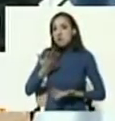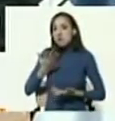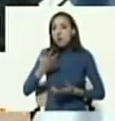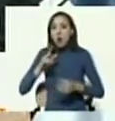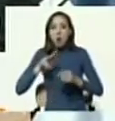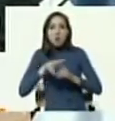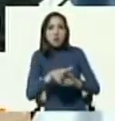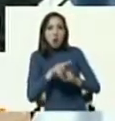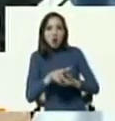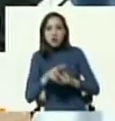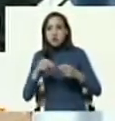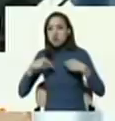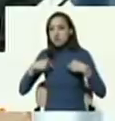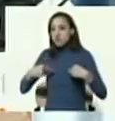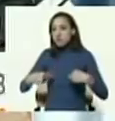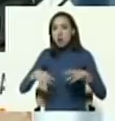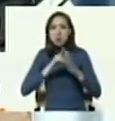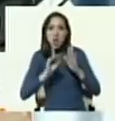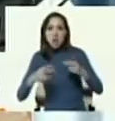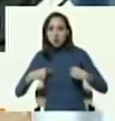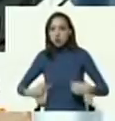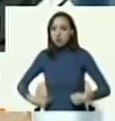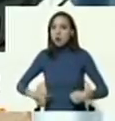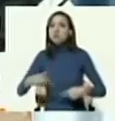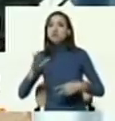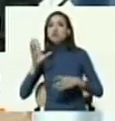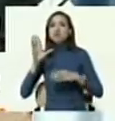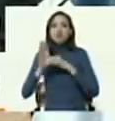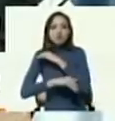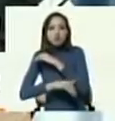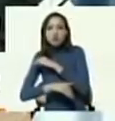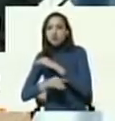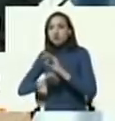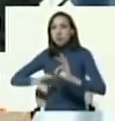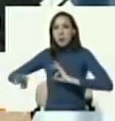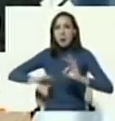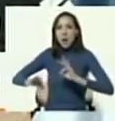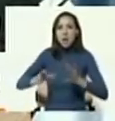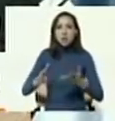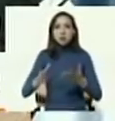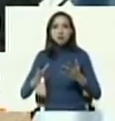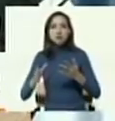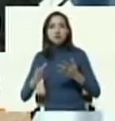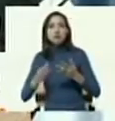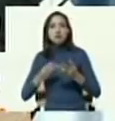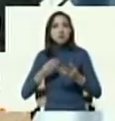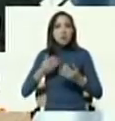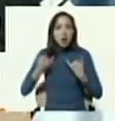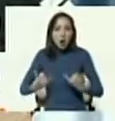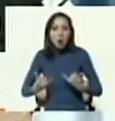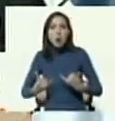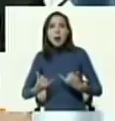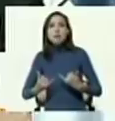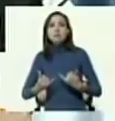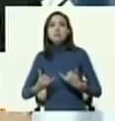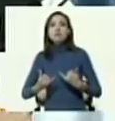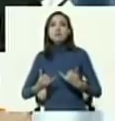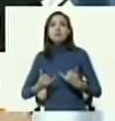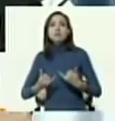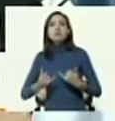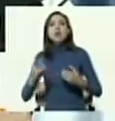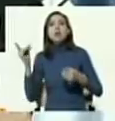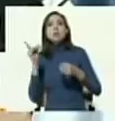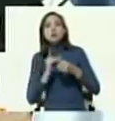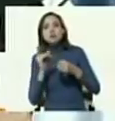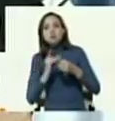derechos humanos, delincuencia organizada, corrupción, etc. Hoy vamos a detallar